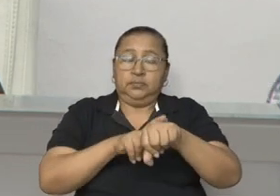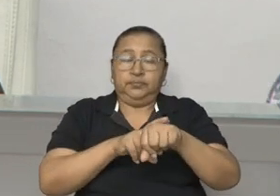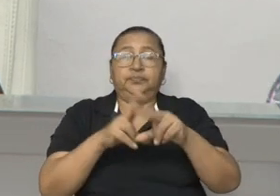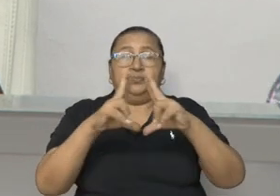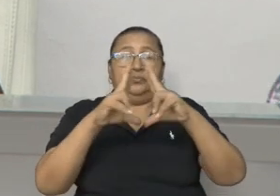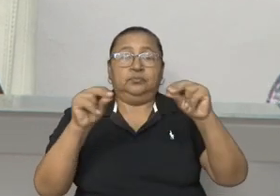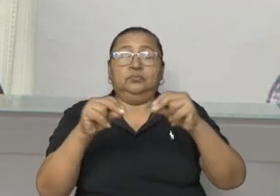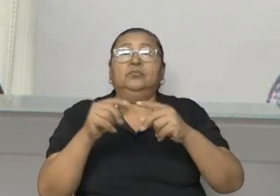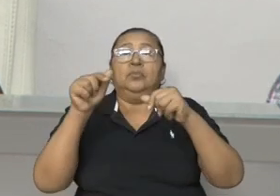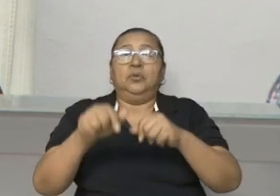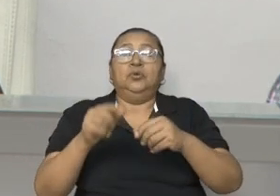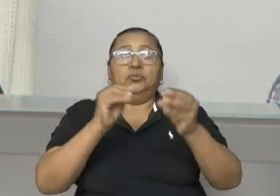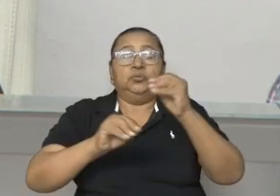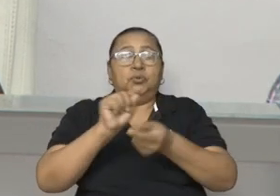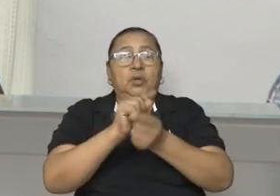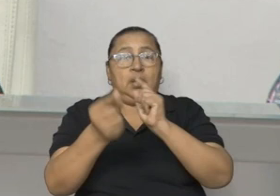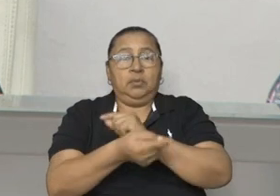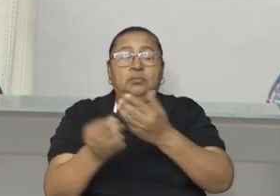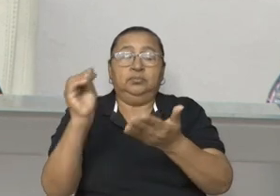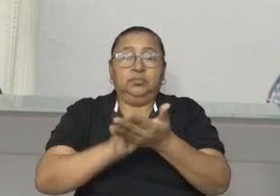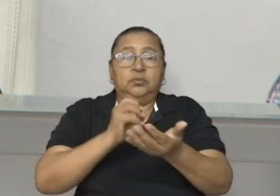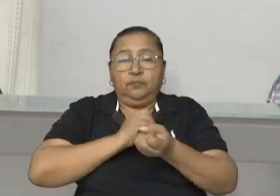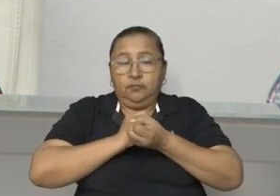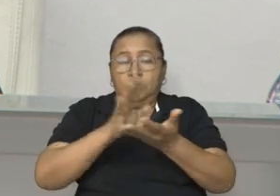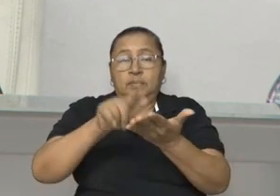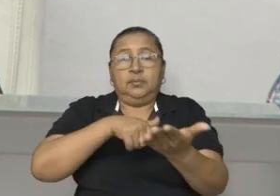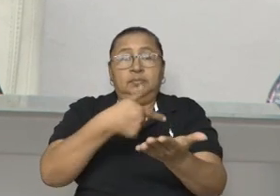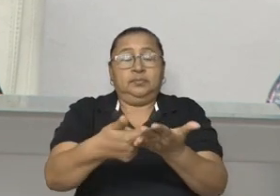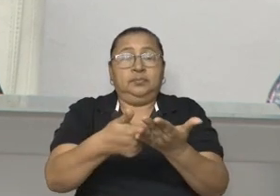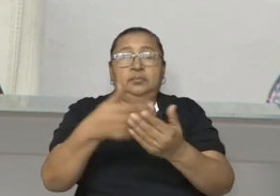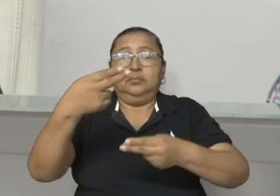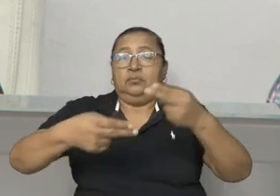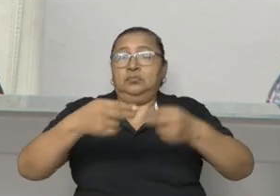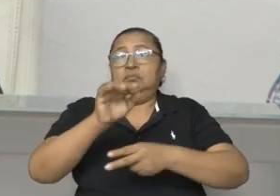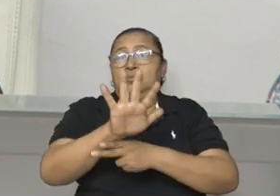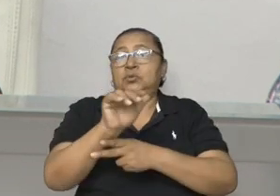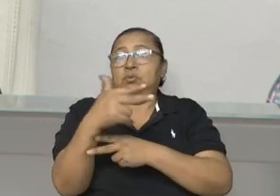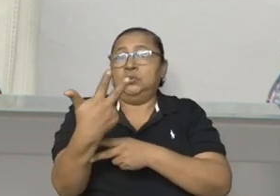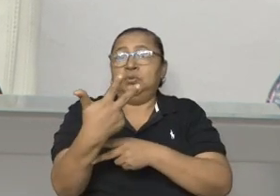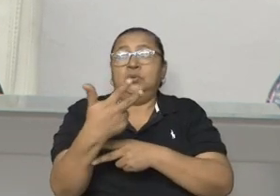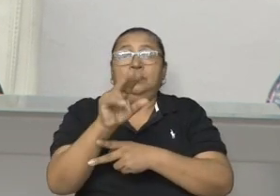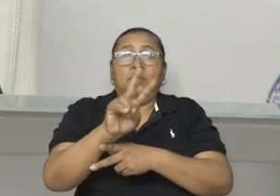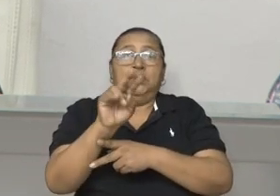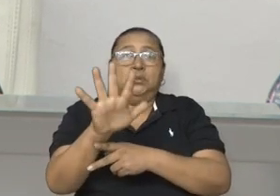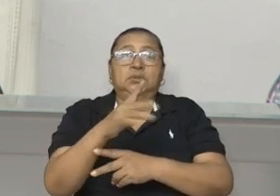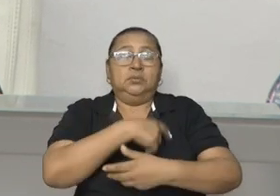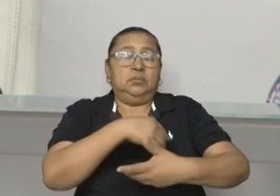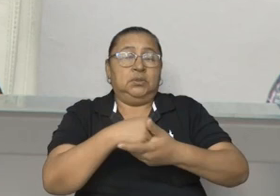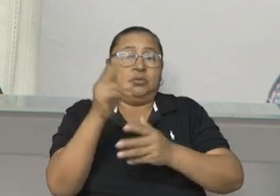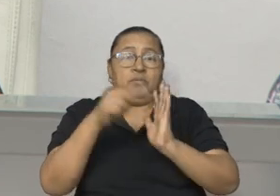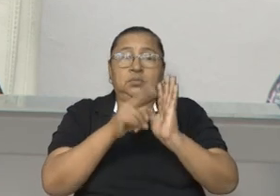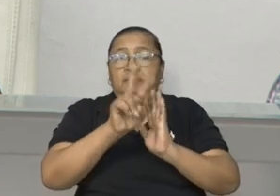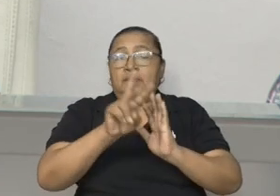República de Nicaragua, con su reforma incorporada, publicada en la Gaceta Diario Oficial número 58, del 25 de marzo de